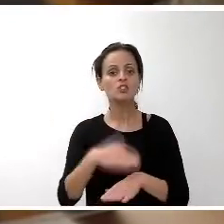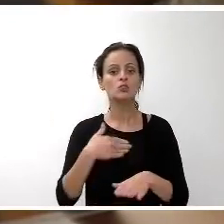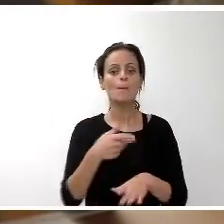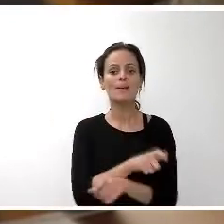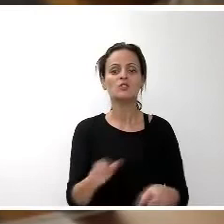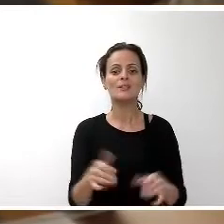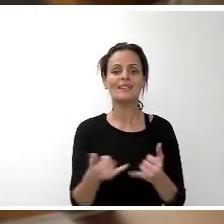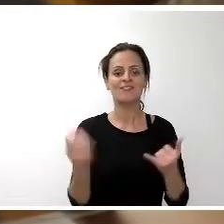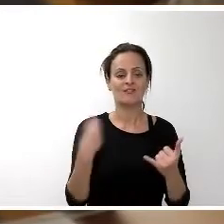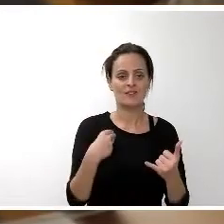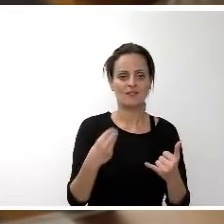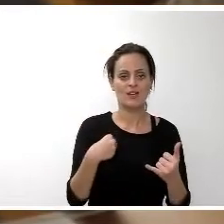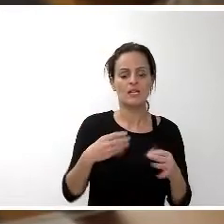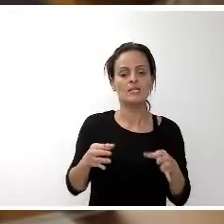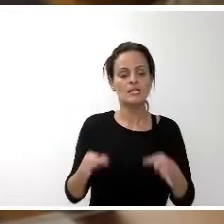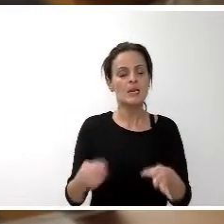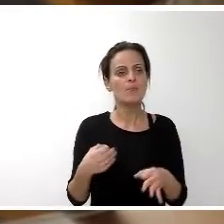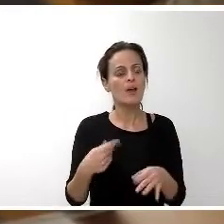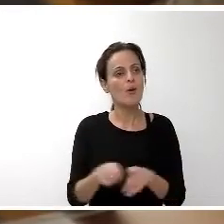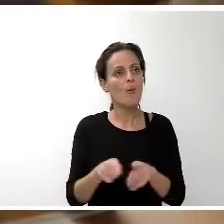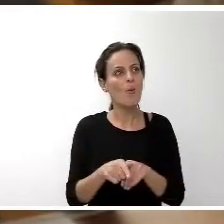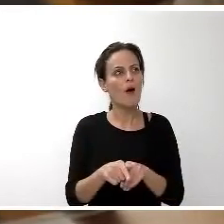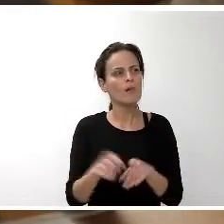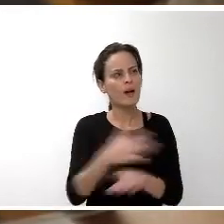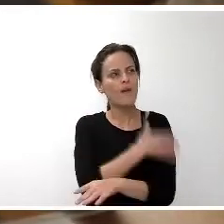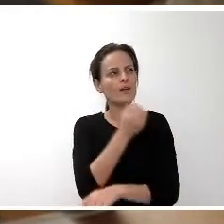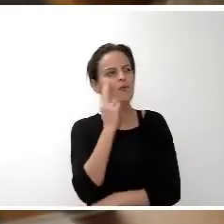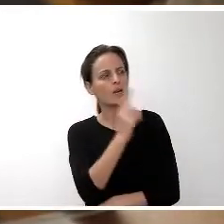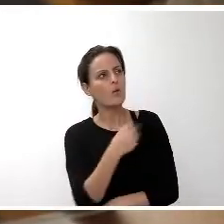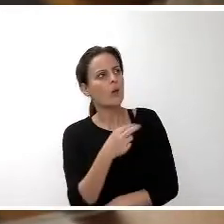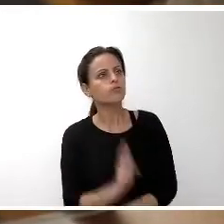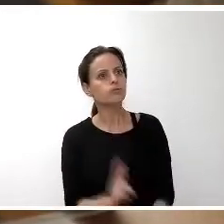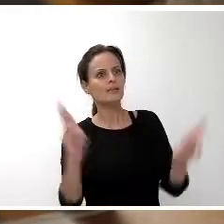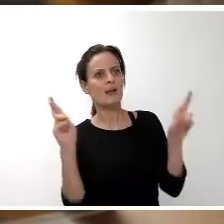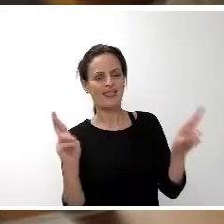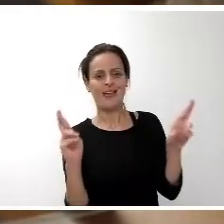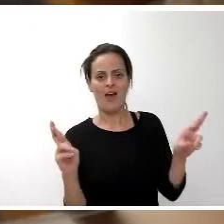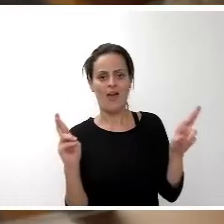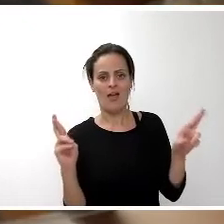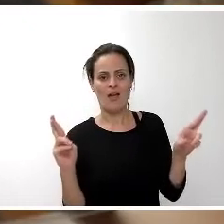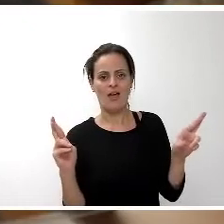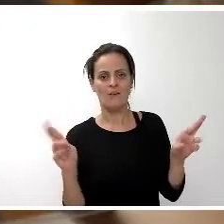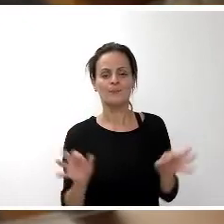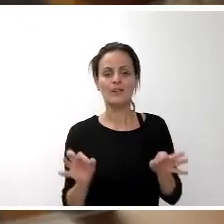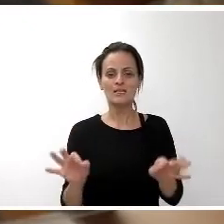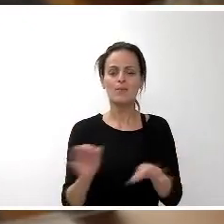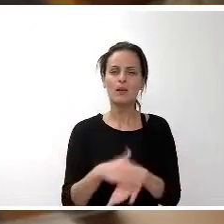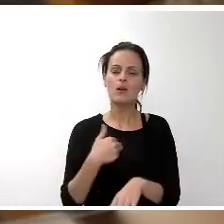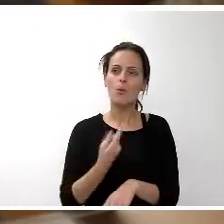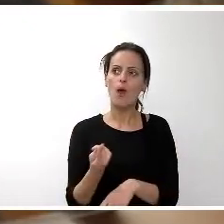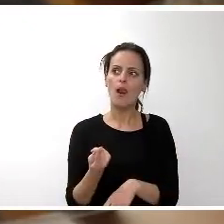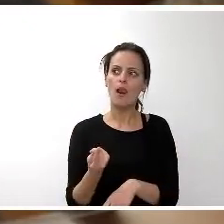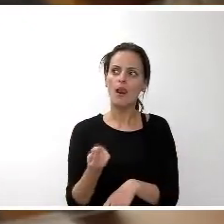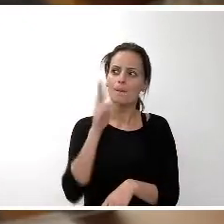Tenerife siempre lo han mirado con esperanza. Siempre han tenido una mirada distinta. Miran al